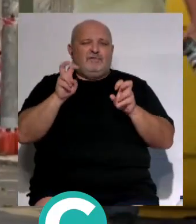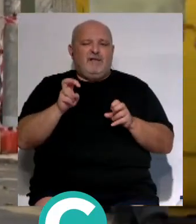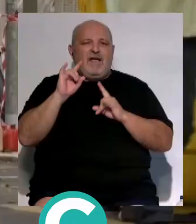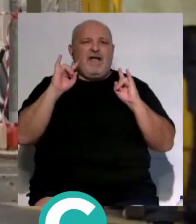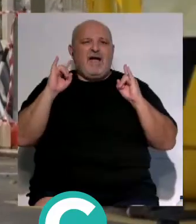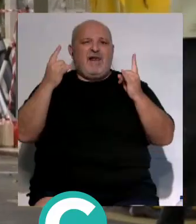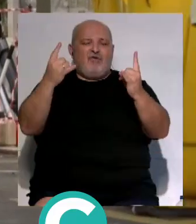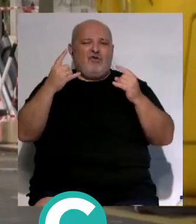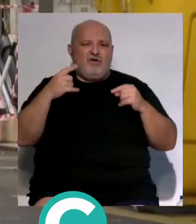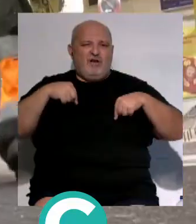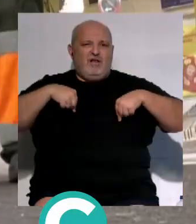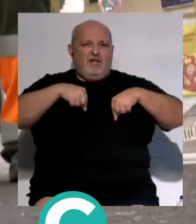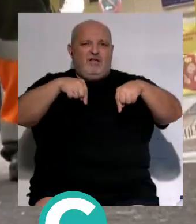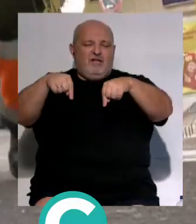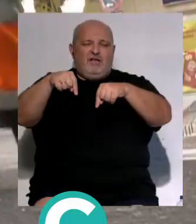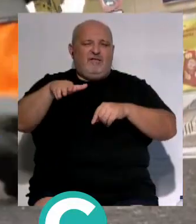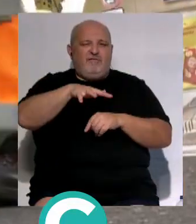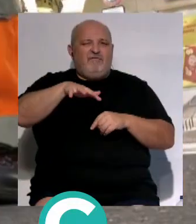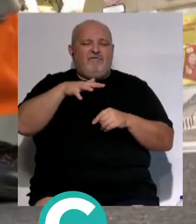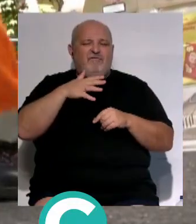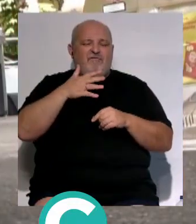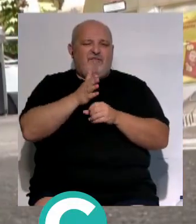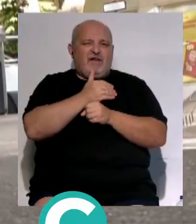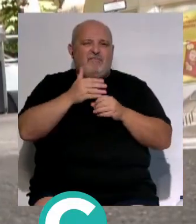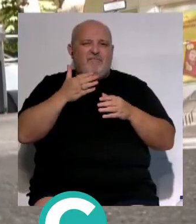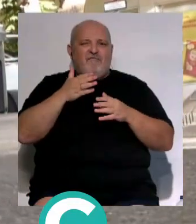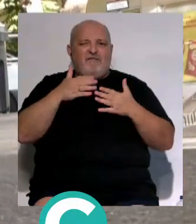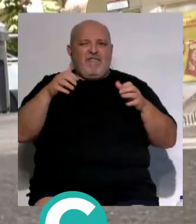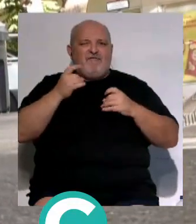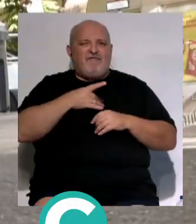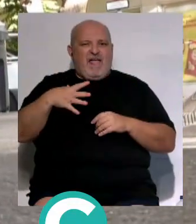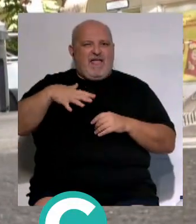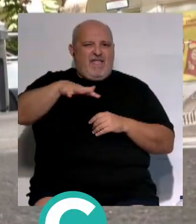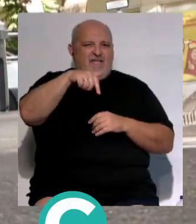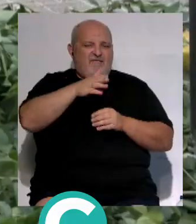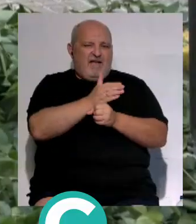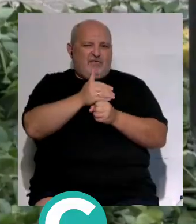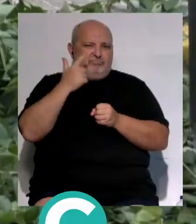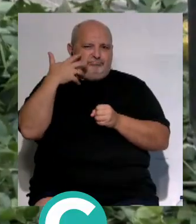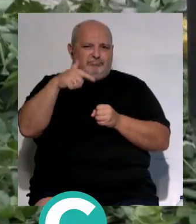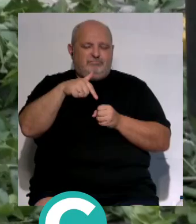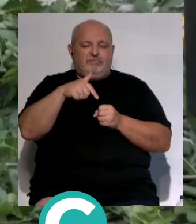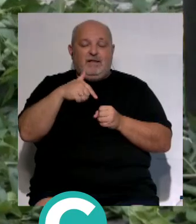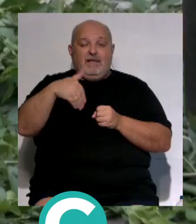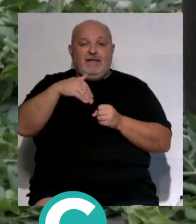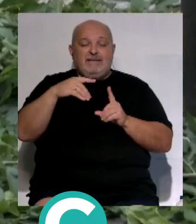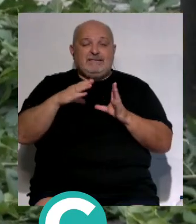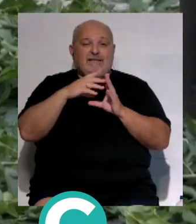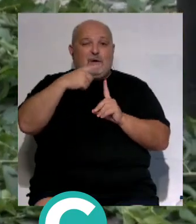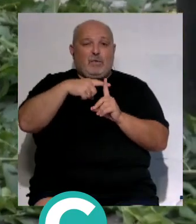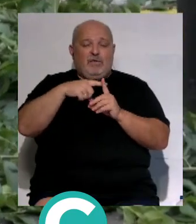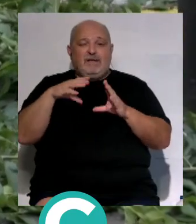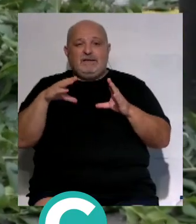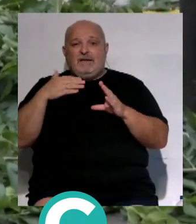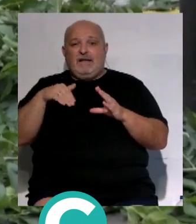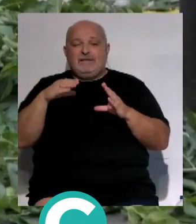arbolado en esta calle en el barrio de Bahía Blanca. Los trabajos han tenido lugar en el tramo comprendido entre la calle Santa Cruz de Tenerife y